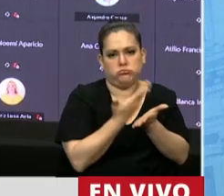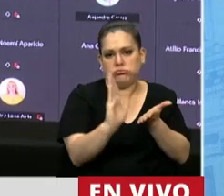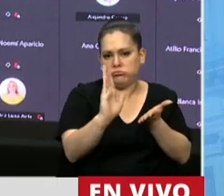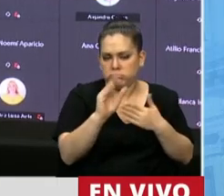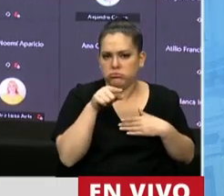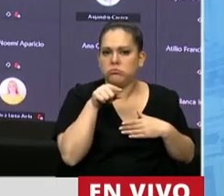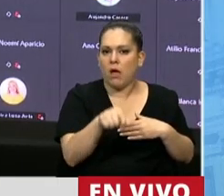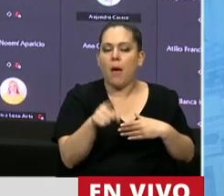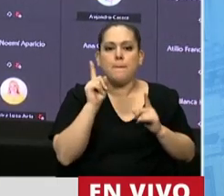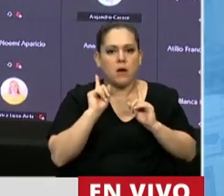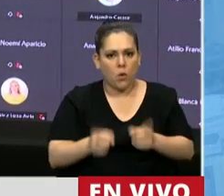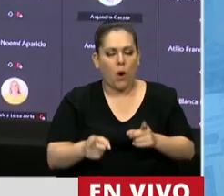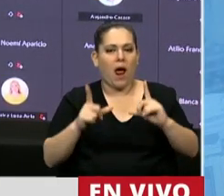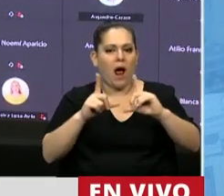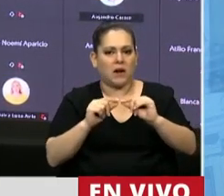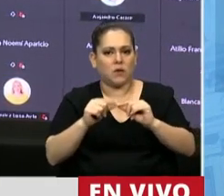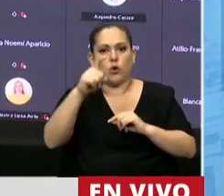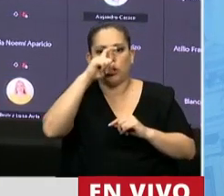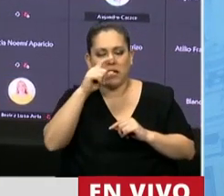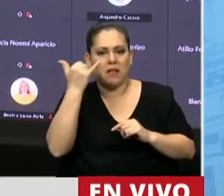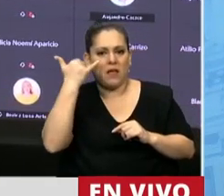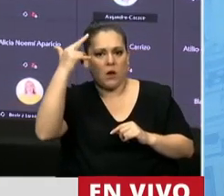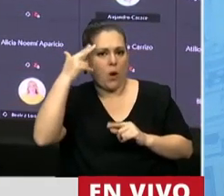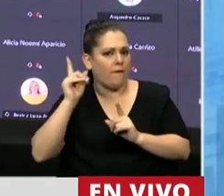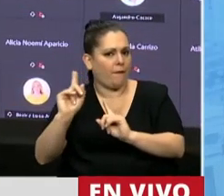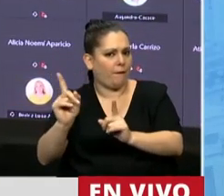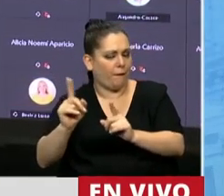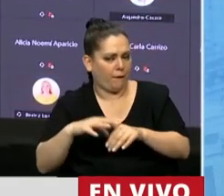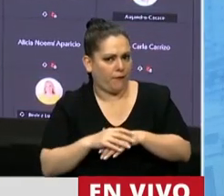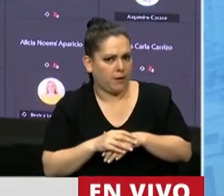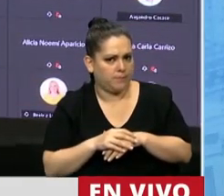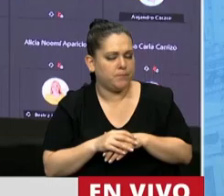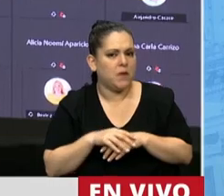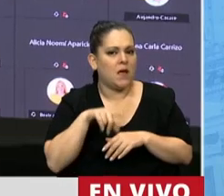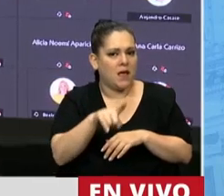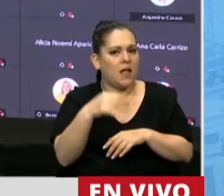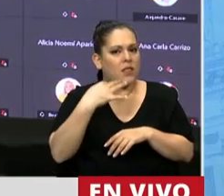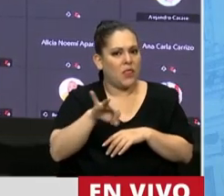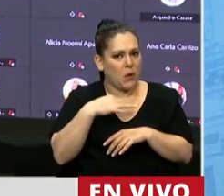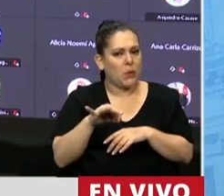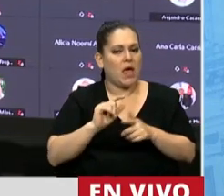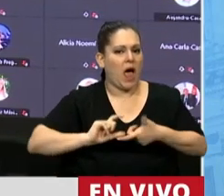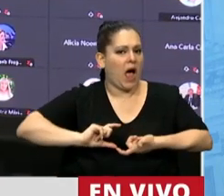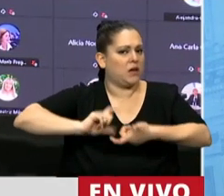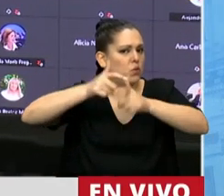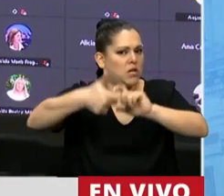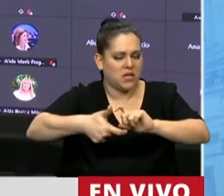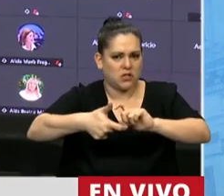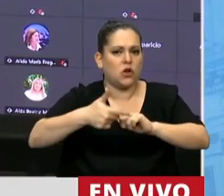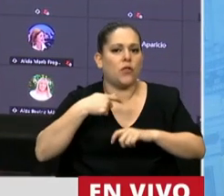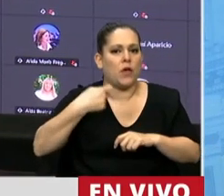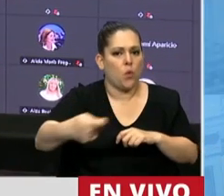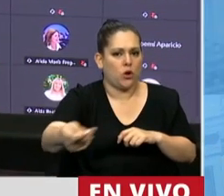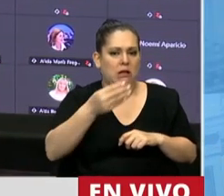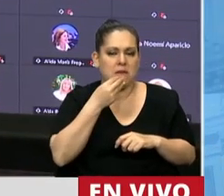mantuvo estos artículos 7 y 9. Entonces se dejaba a la obligación de hacer un incidente de actualización de cuota